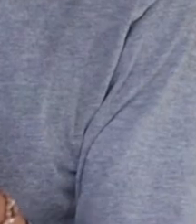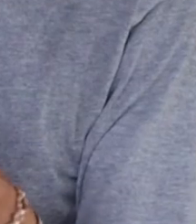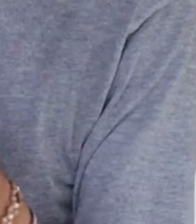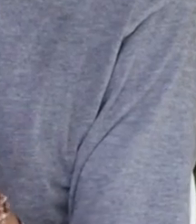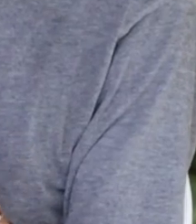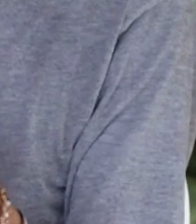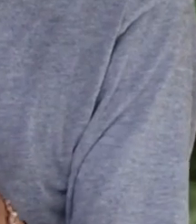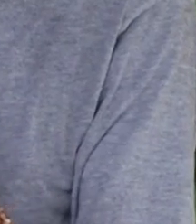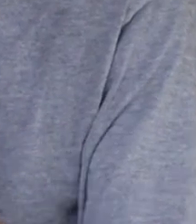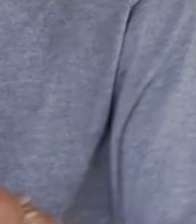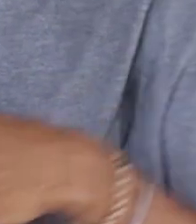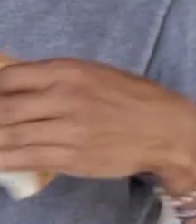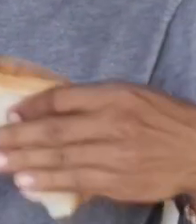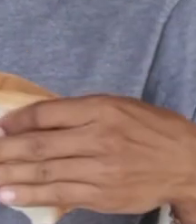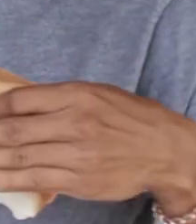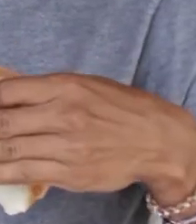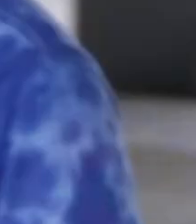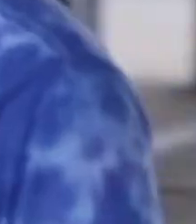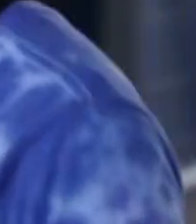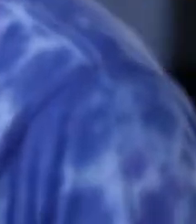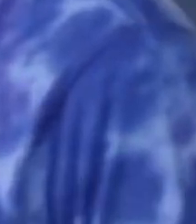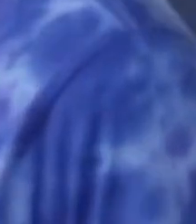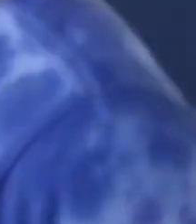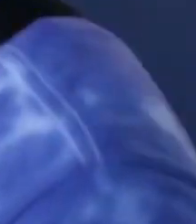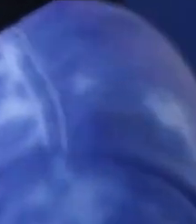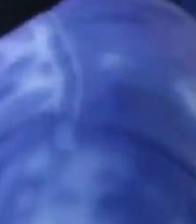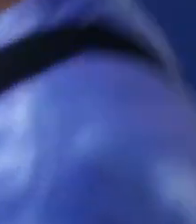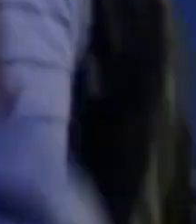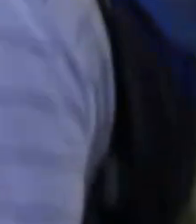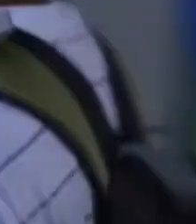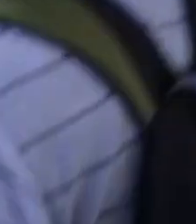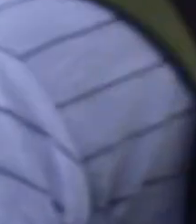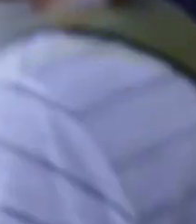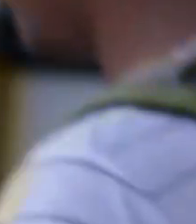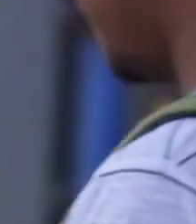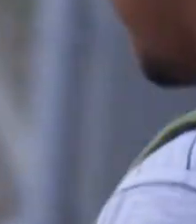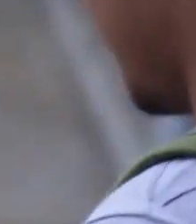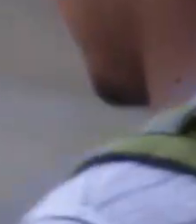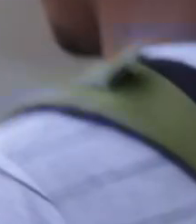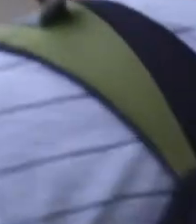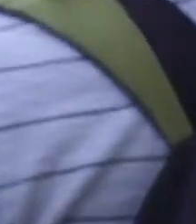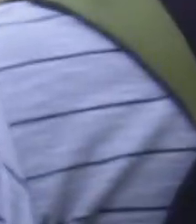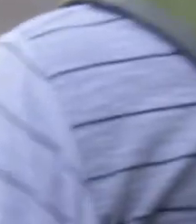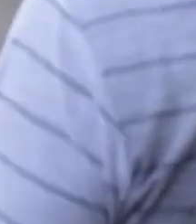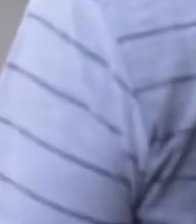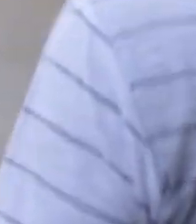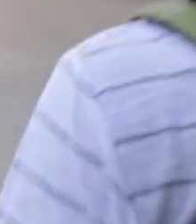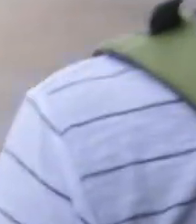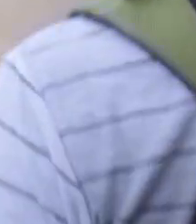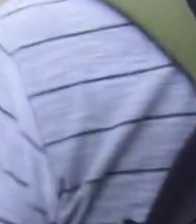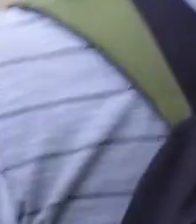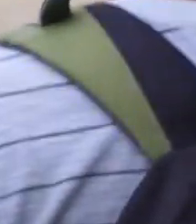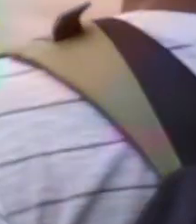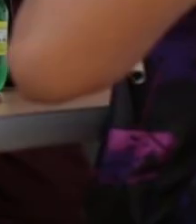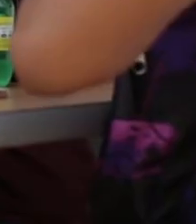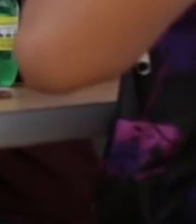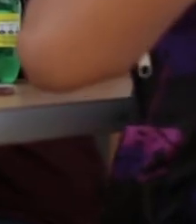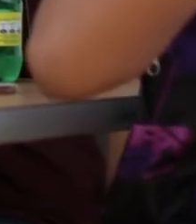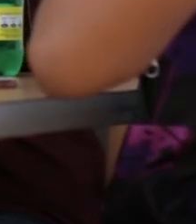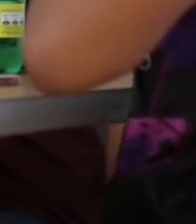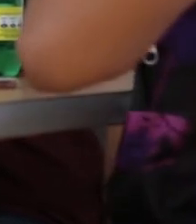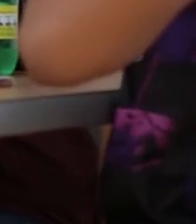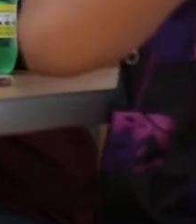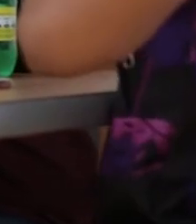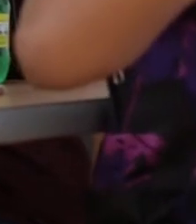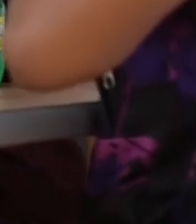dificultad para los jóvenes aquí en Costa Rica para tener voz, para tener un espacio en el horario. Por ejemplo, cuando